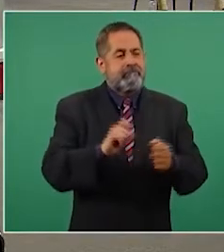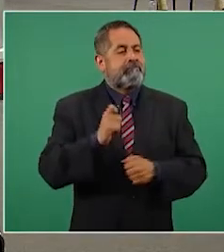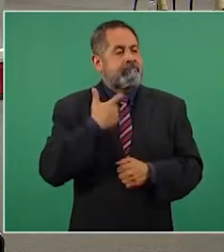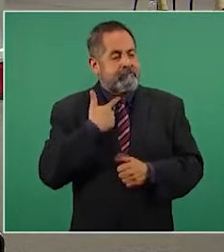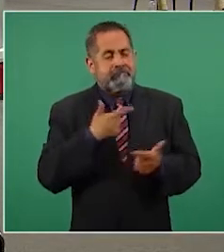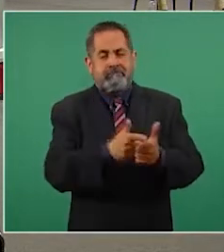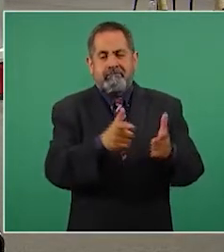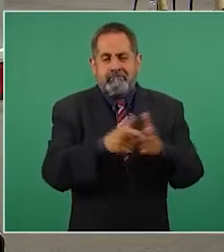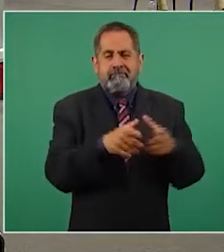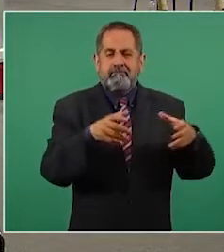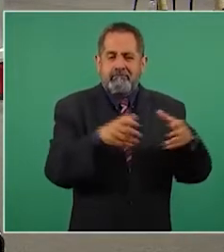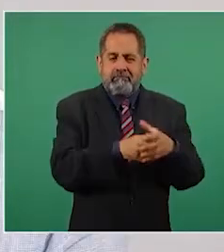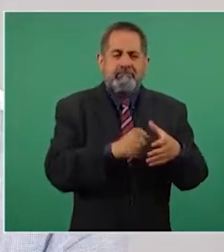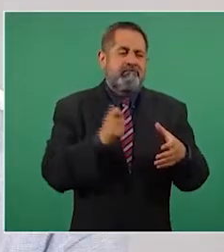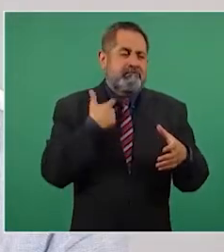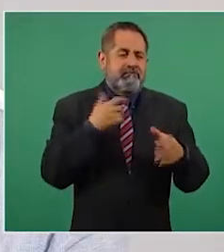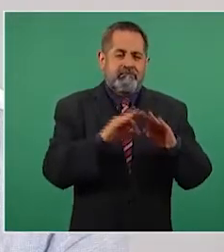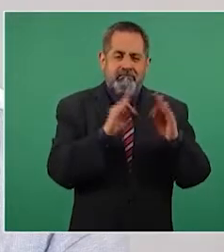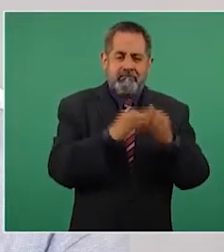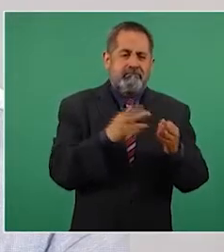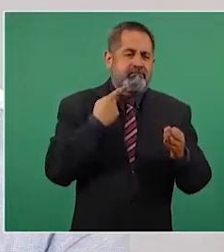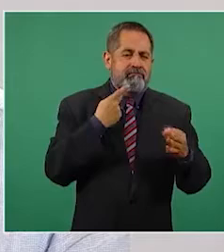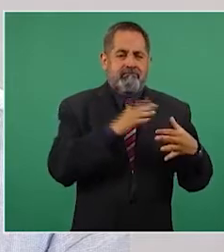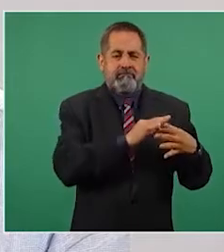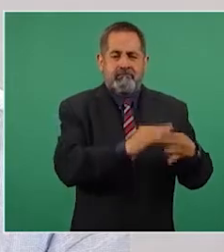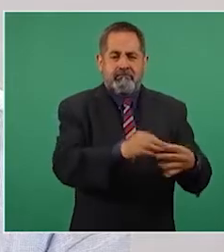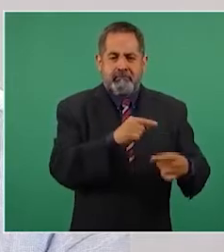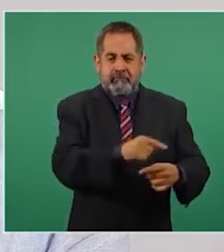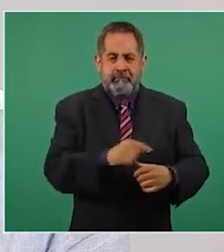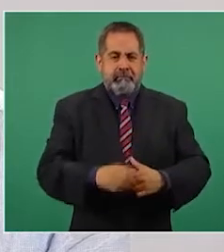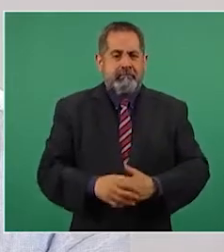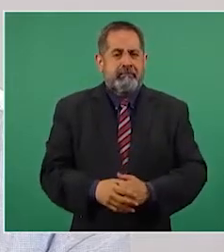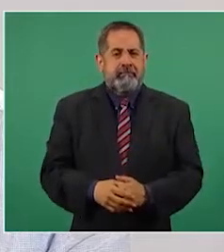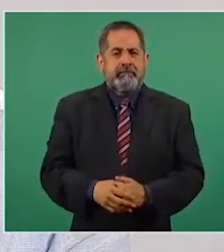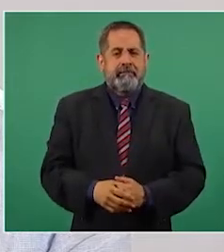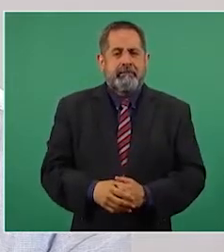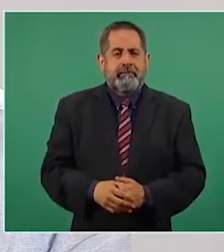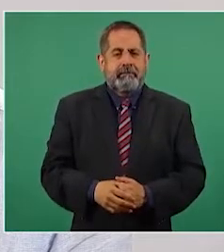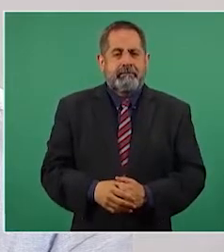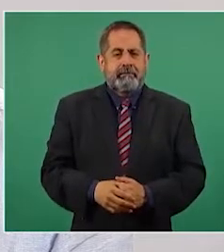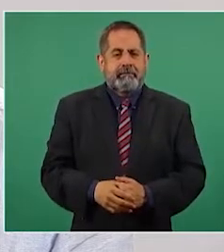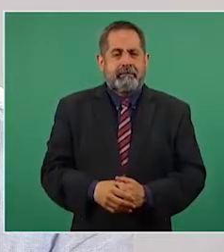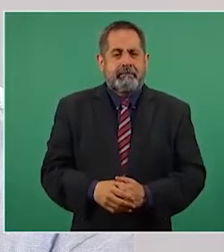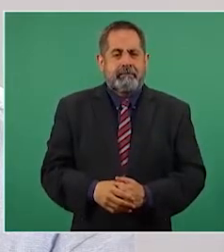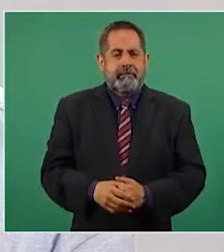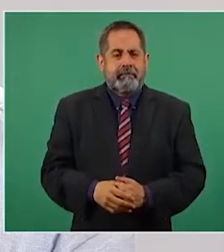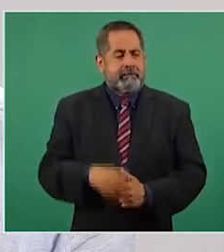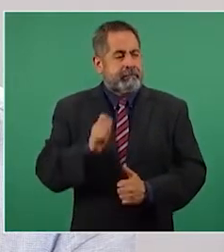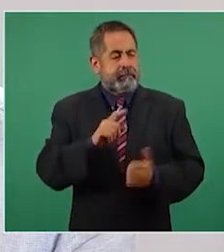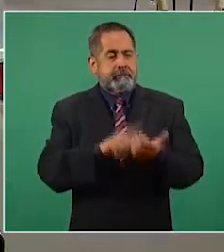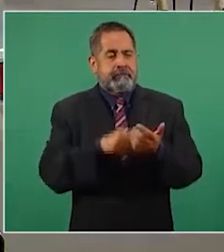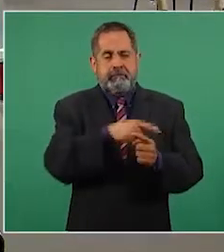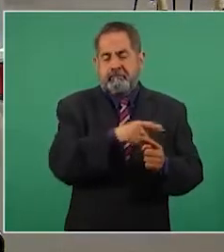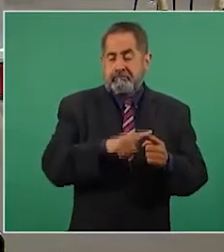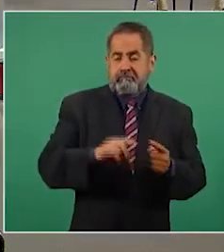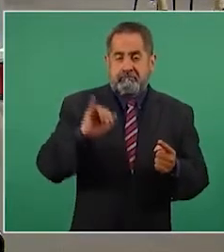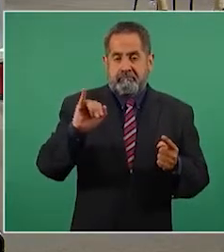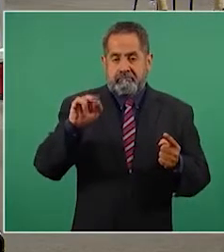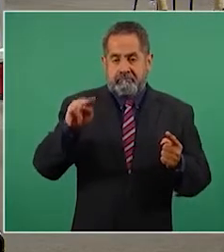régimen, me refiero al INE